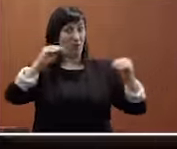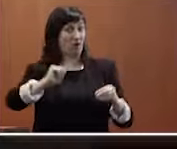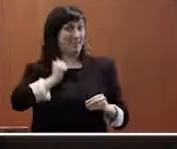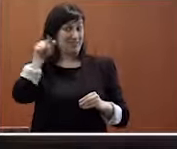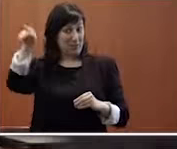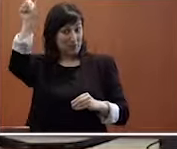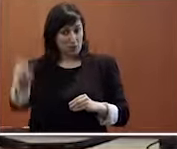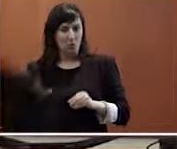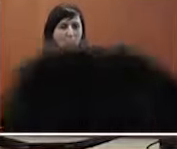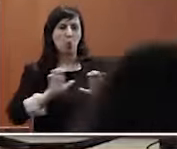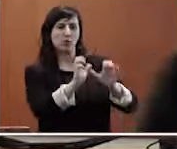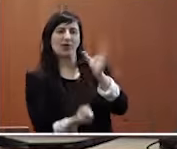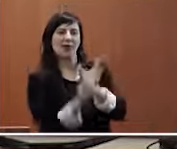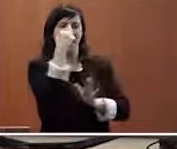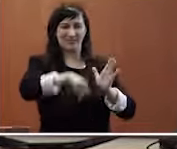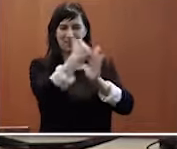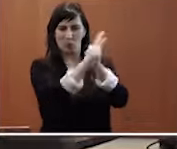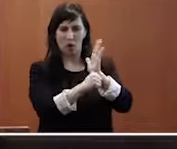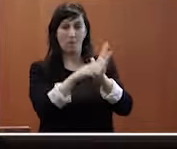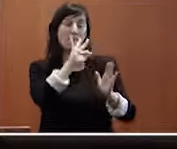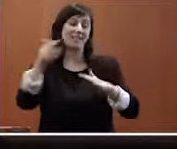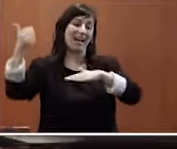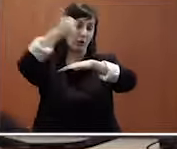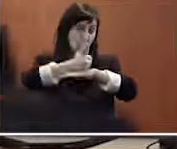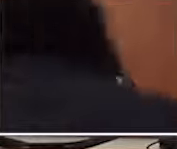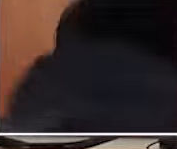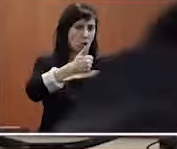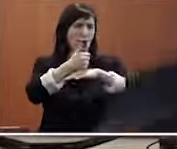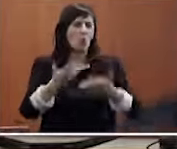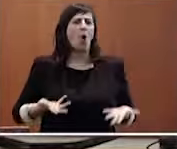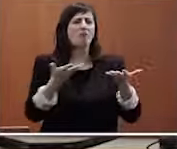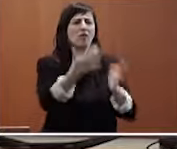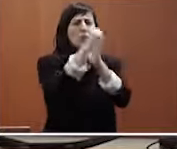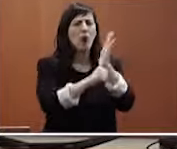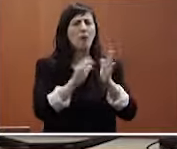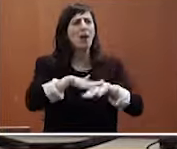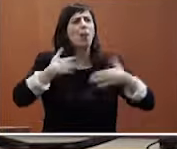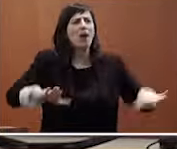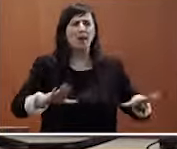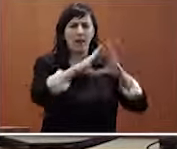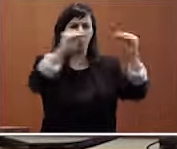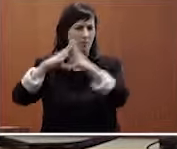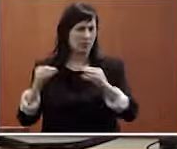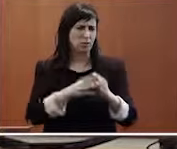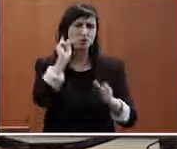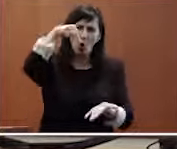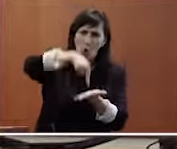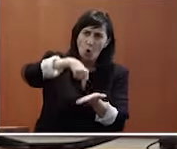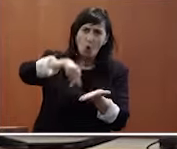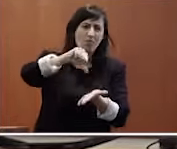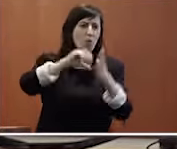por supuesto, por su rector, para toda la comunidad universitaria, no exclusivamente para un centro en concreto.